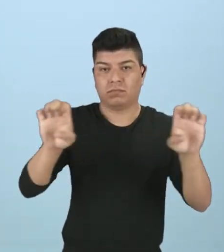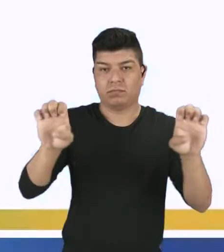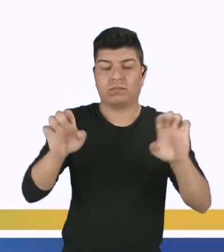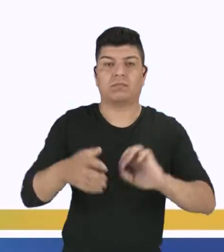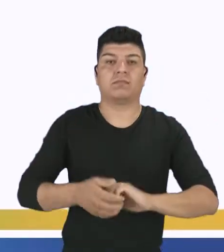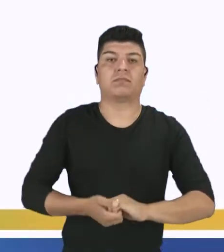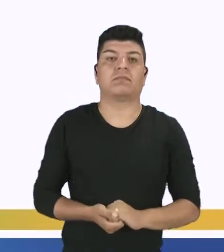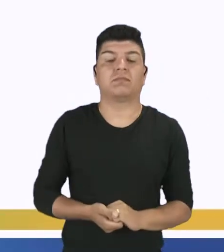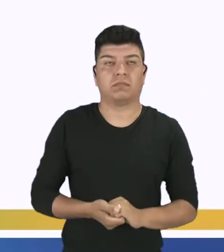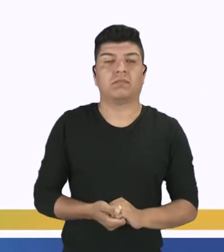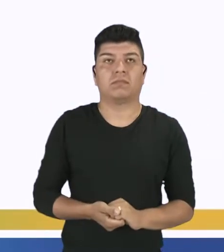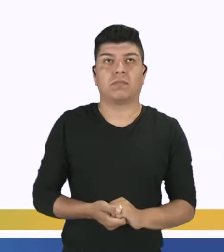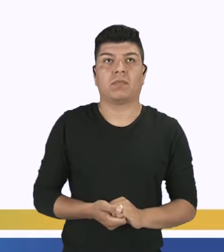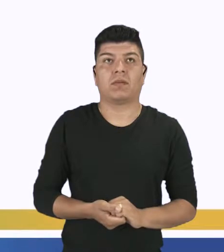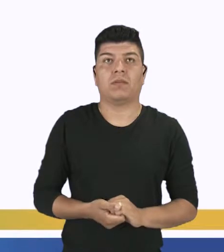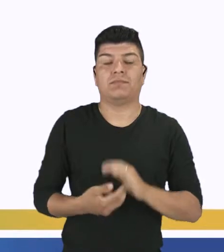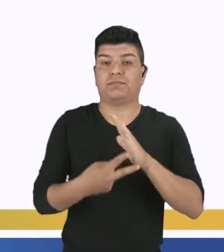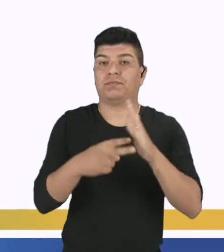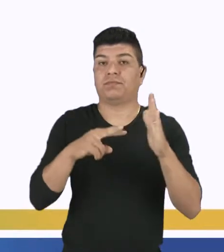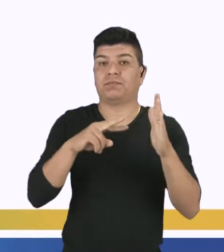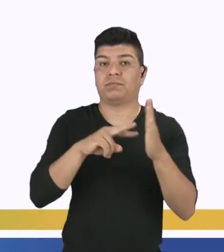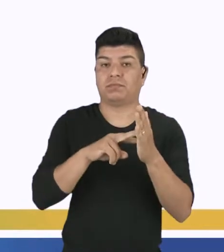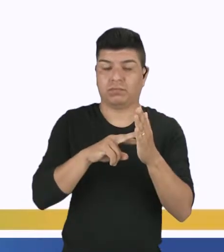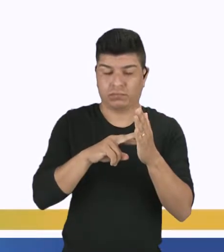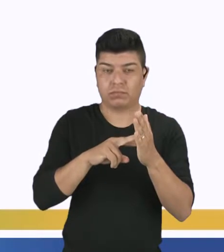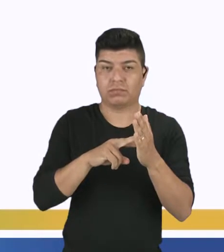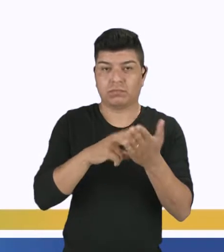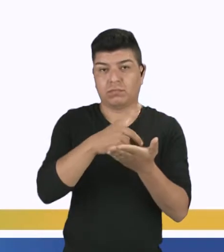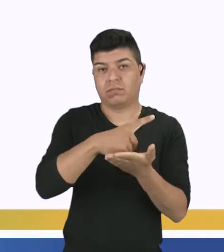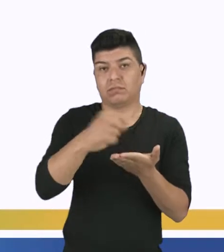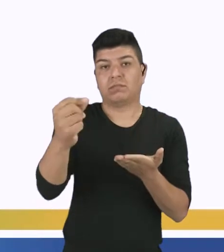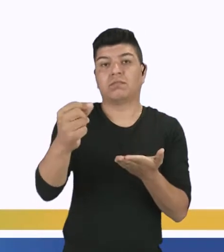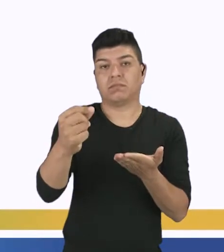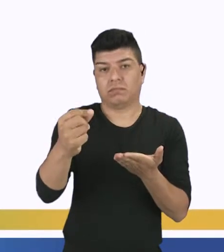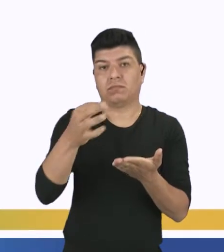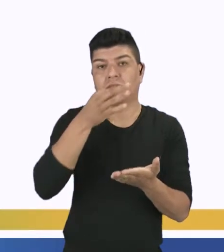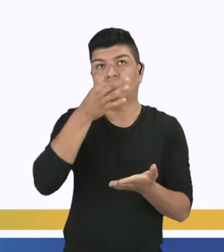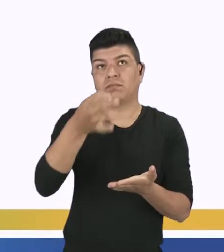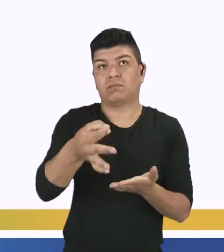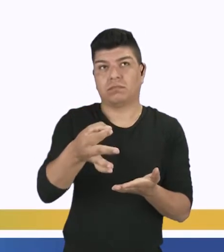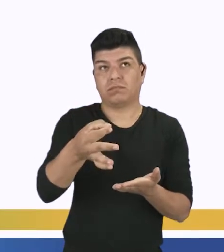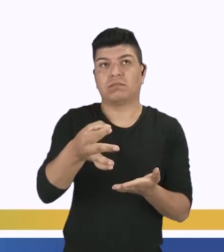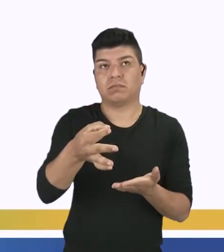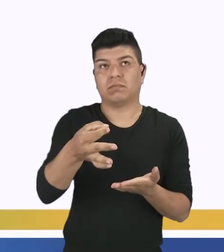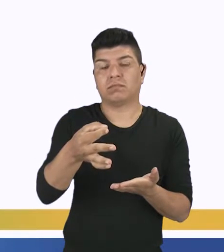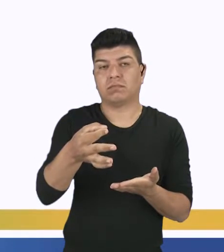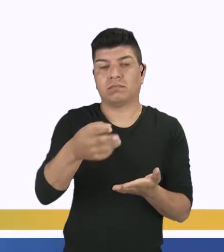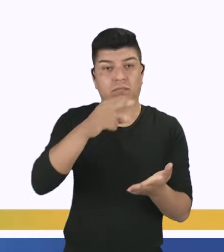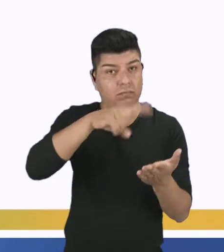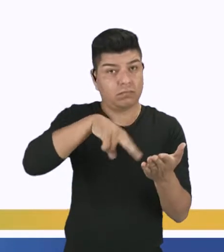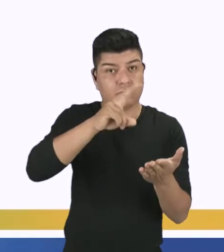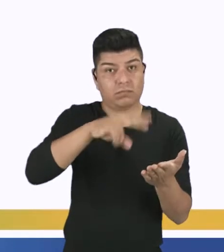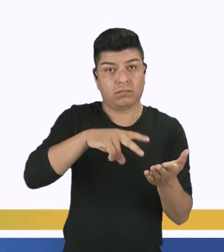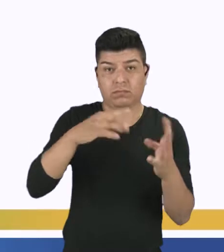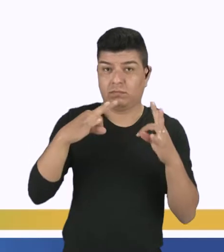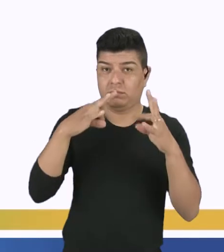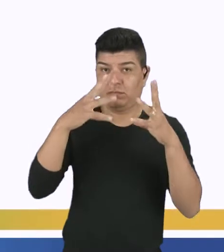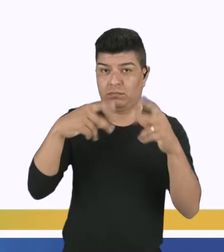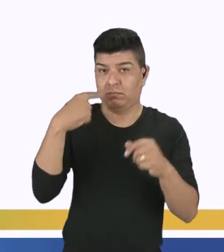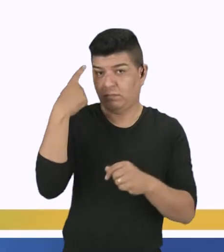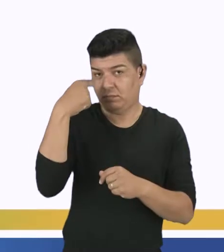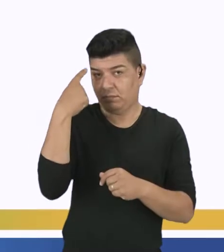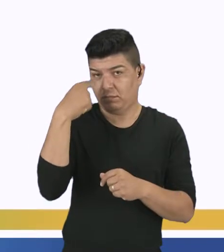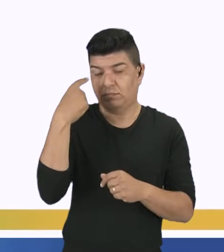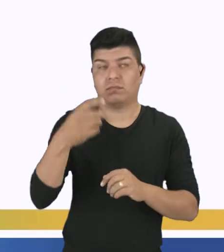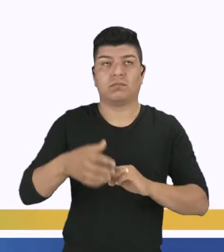¿Qué es un artículo de opinión? Vamos a ver qué es. El artículo de opinión también conocido como